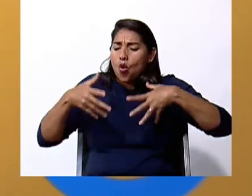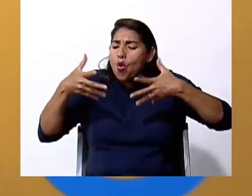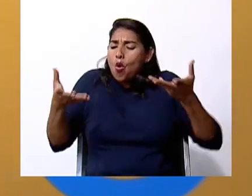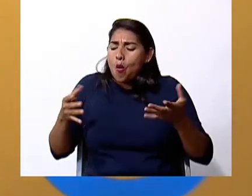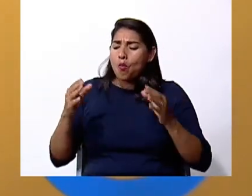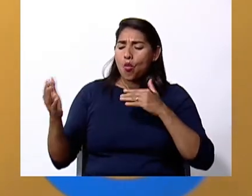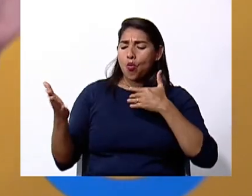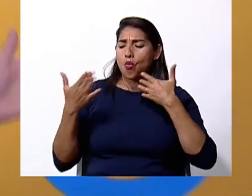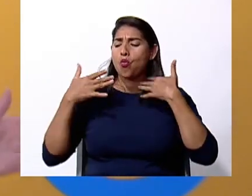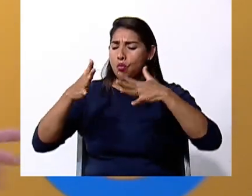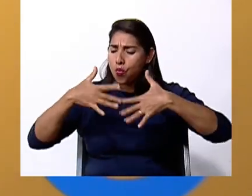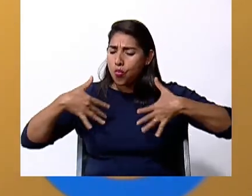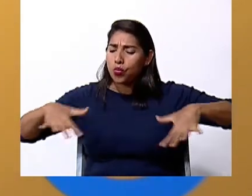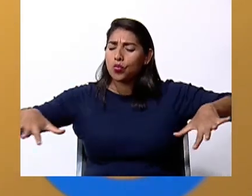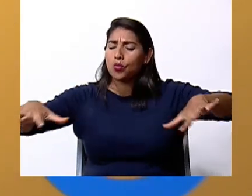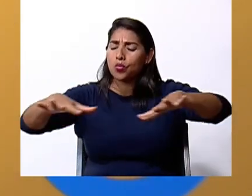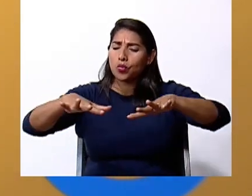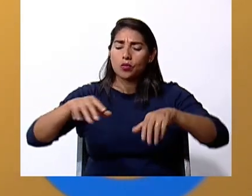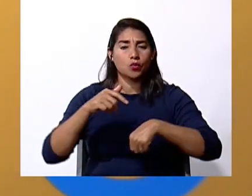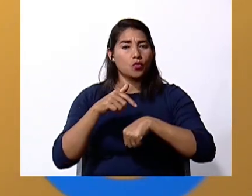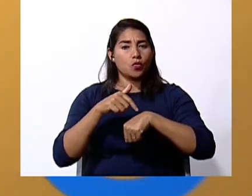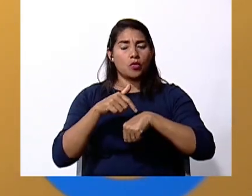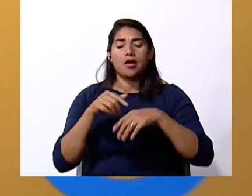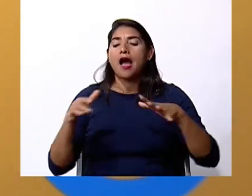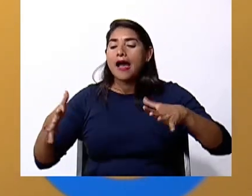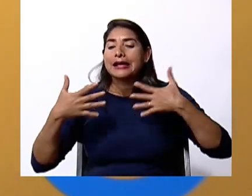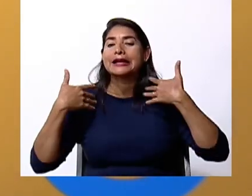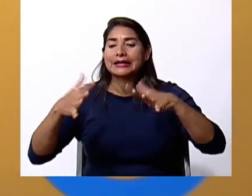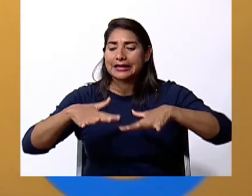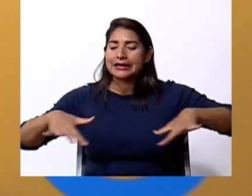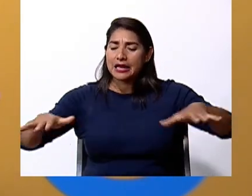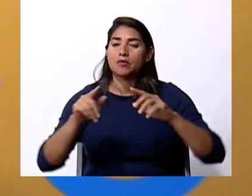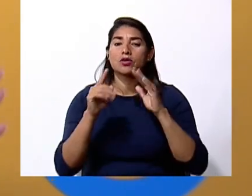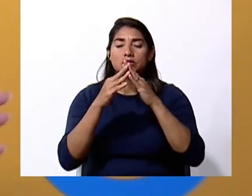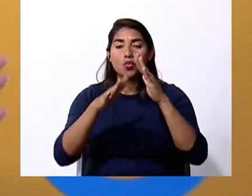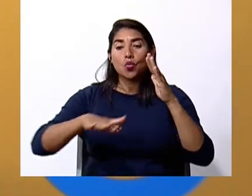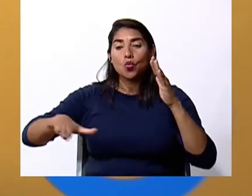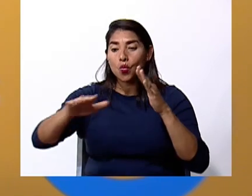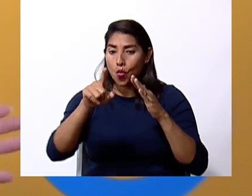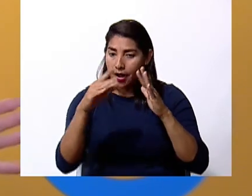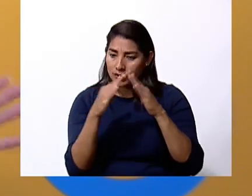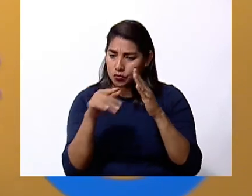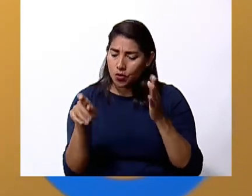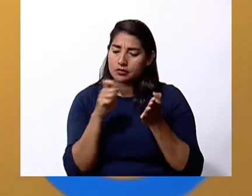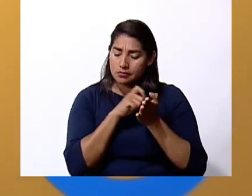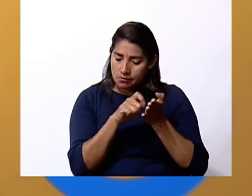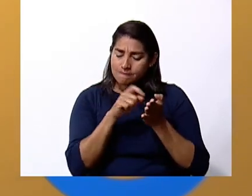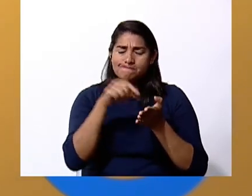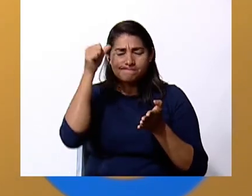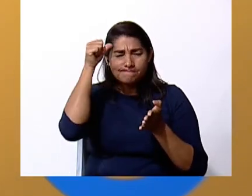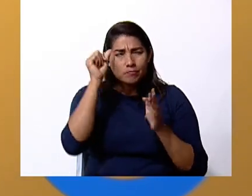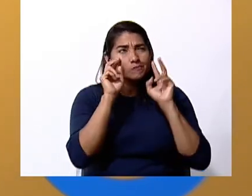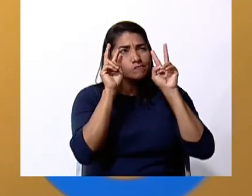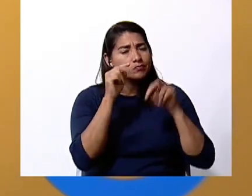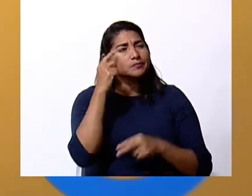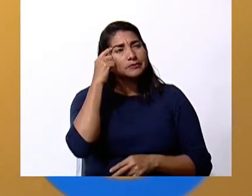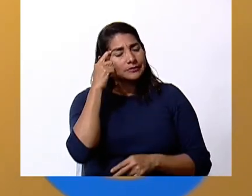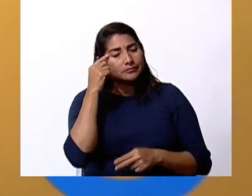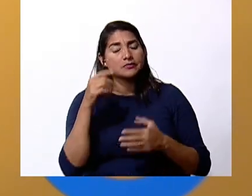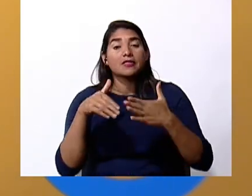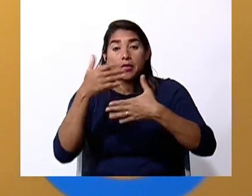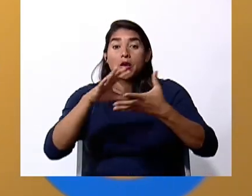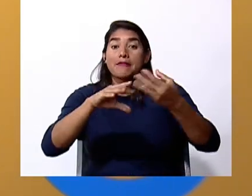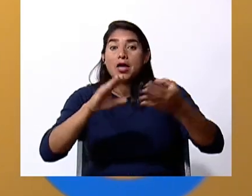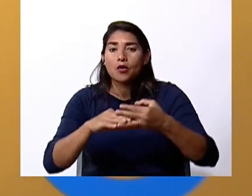clima el clima ¿verdad? no el tiempo el clima de la zona donde ustedes están quiero quiero saber